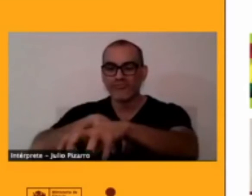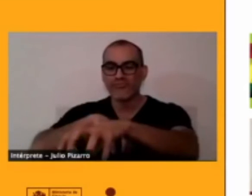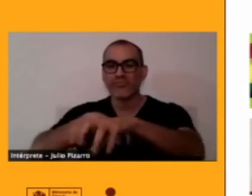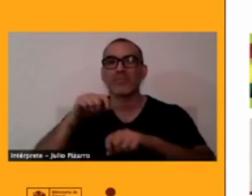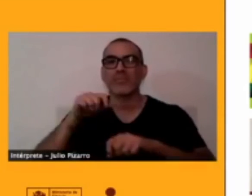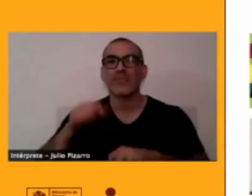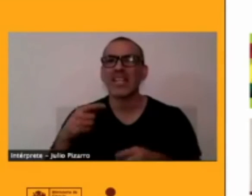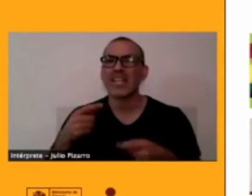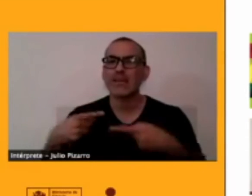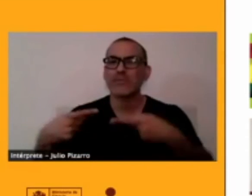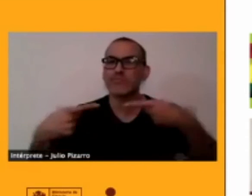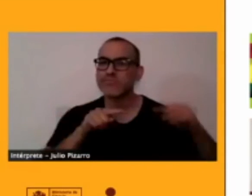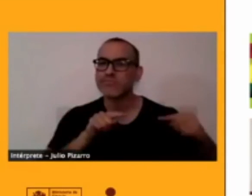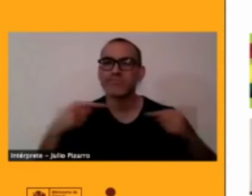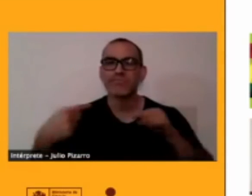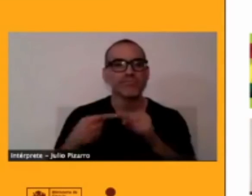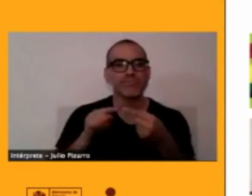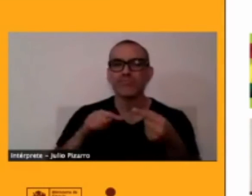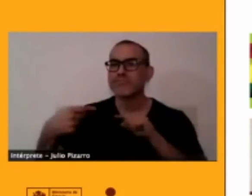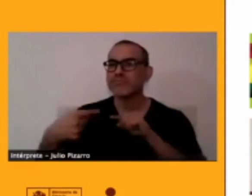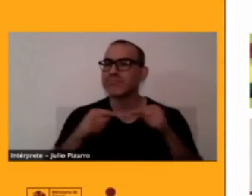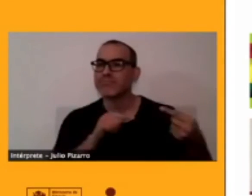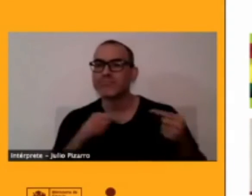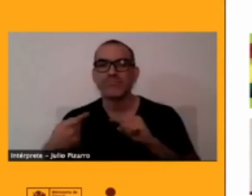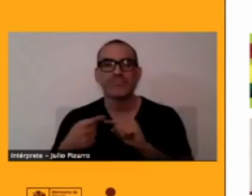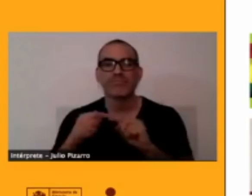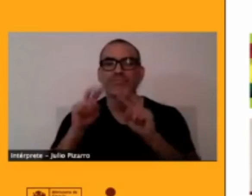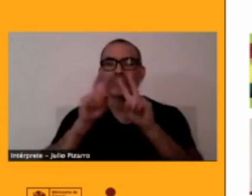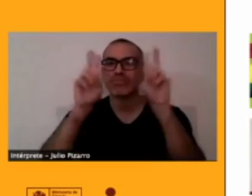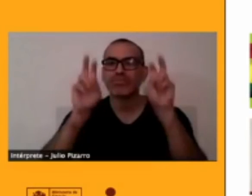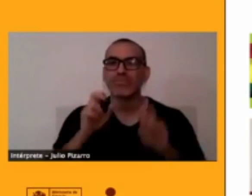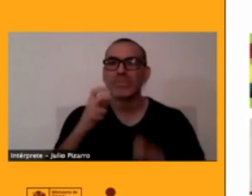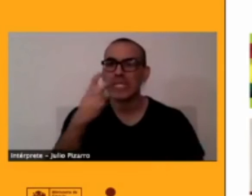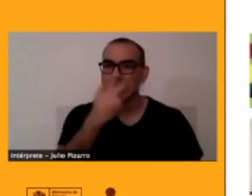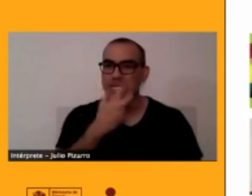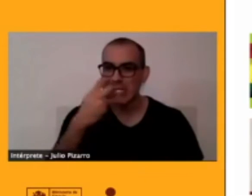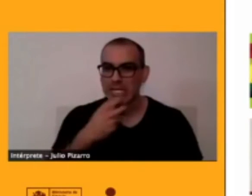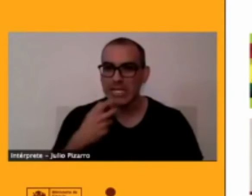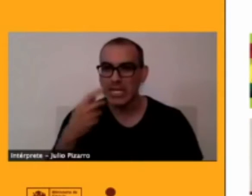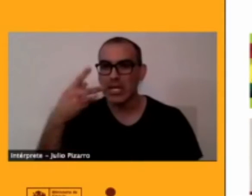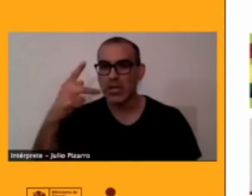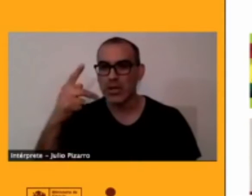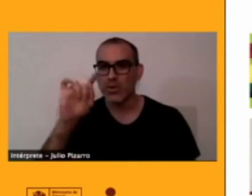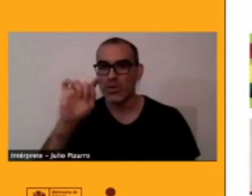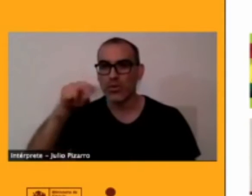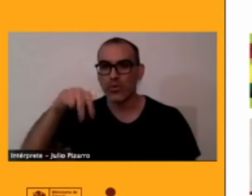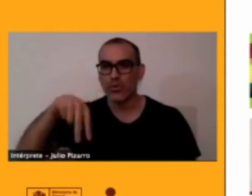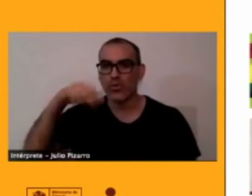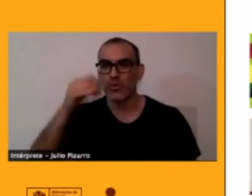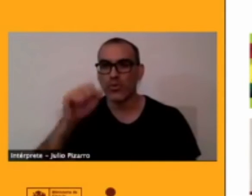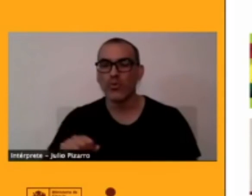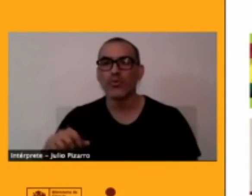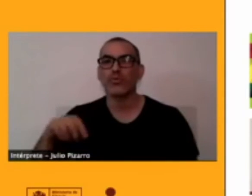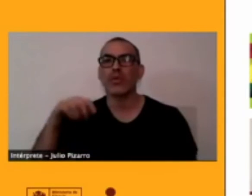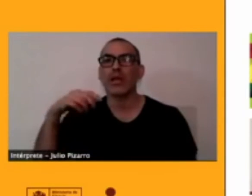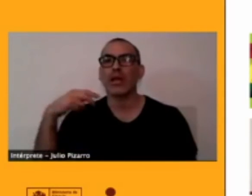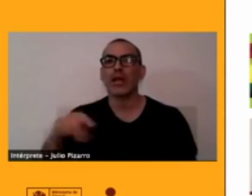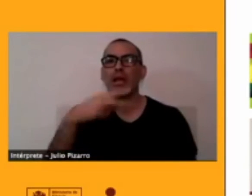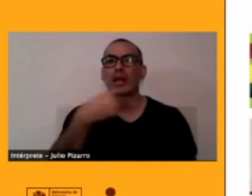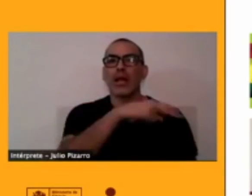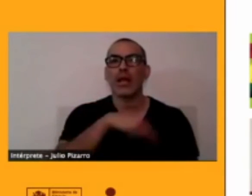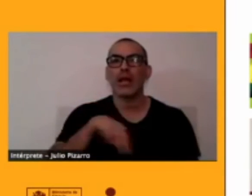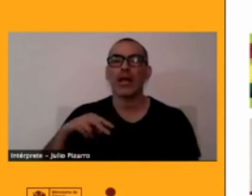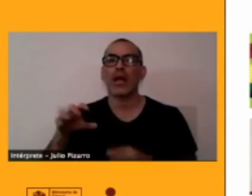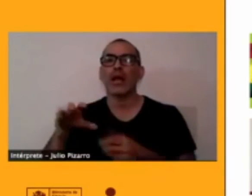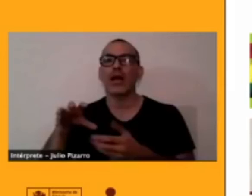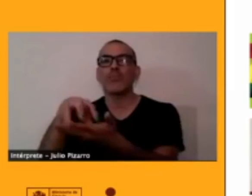diferentes temas que les son pertinentes a las tres comunidades. Y en su momento hablaron de